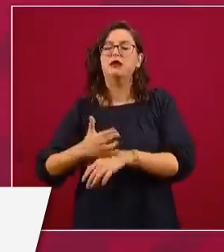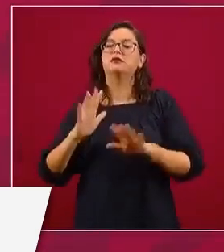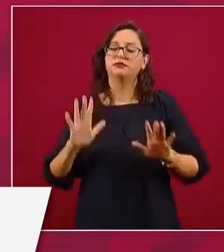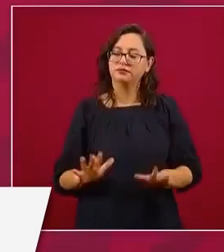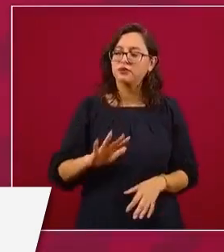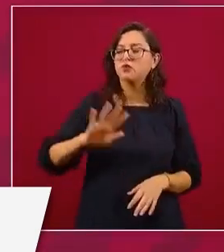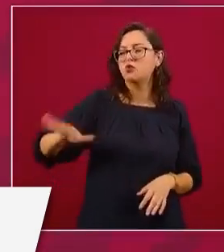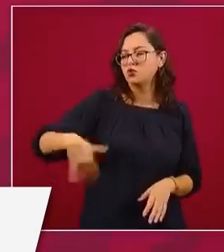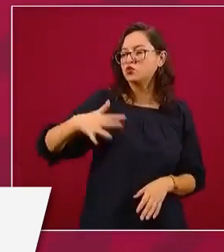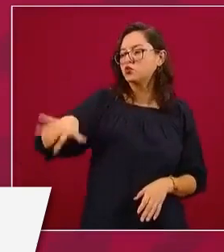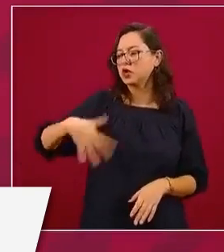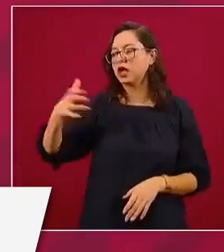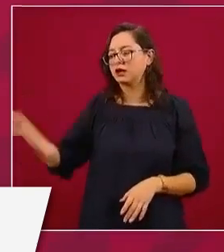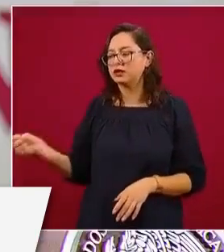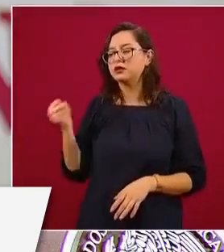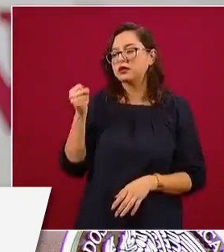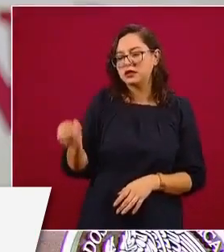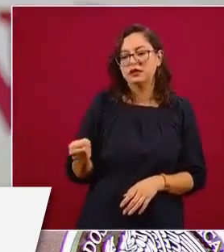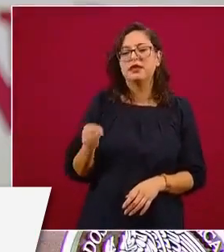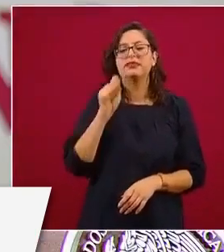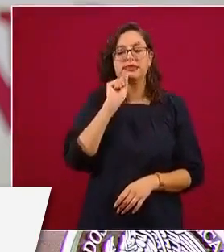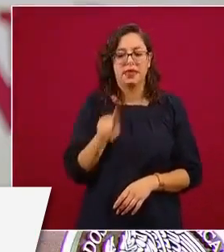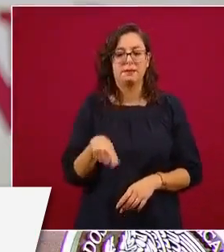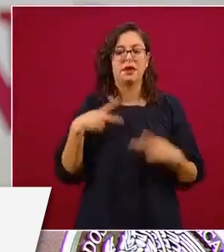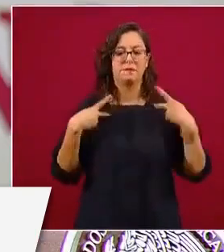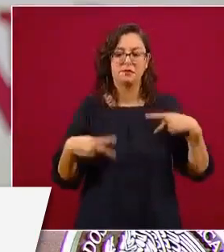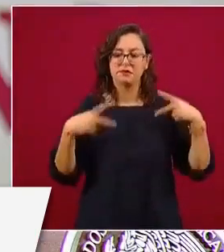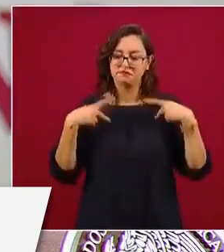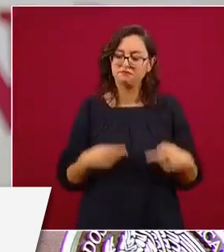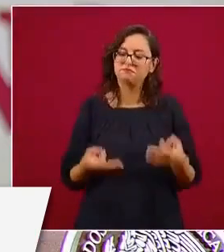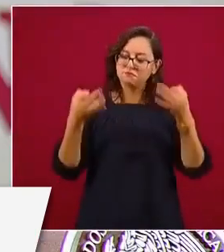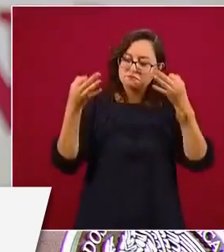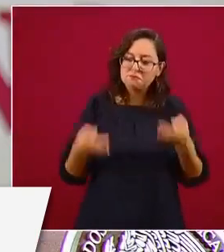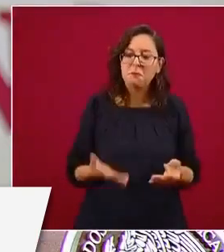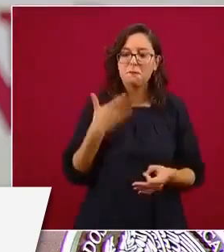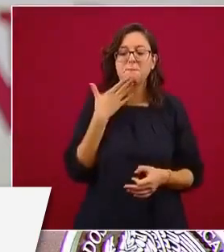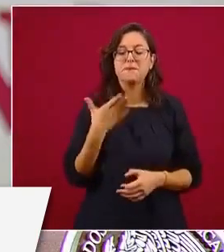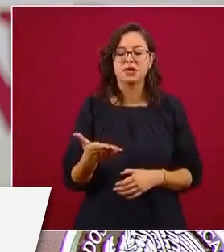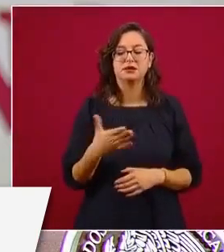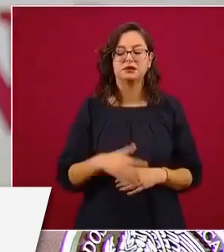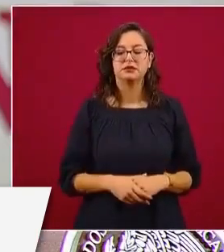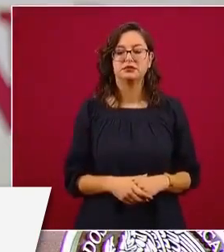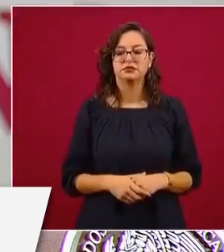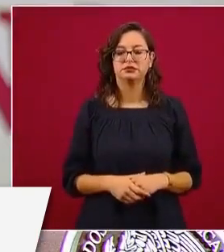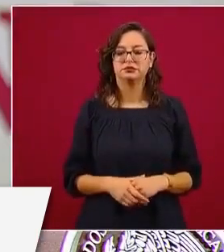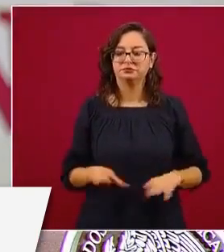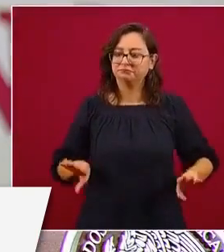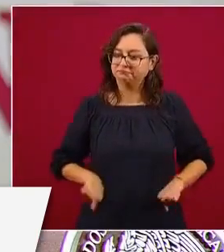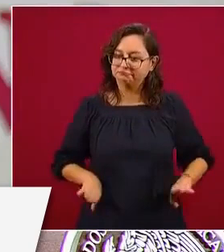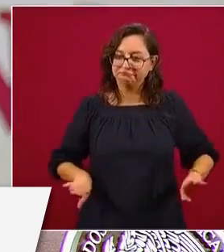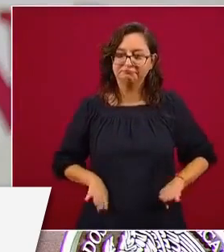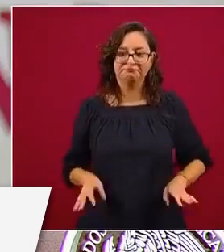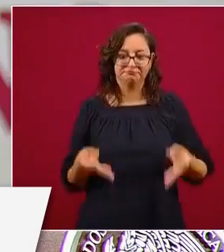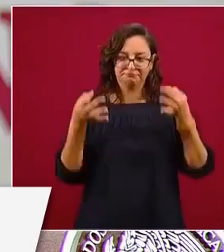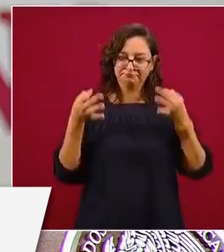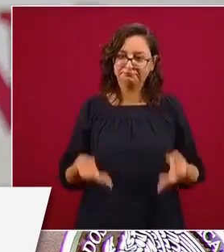alguien eficaz, entregado, comprometido,